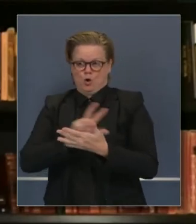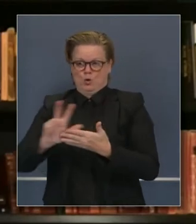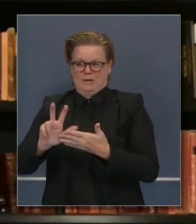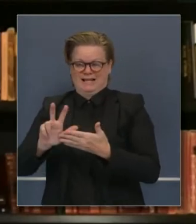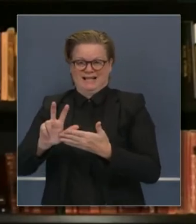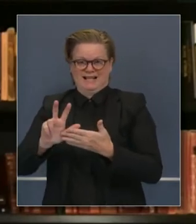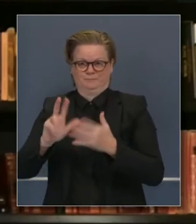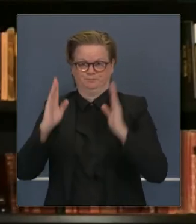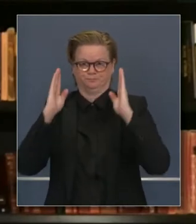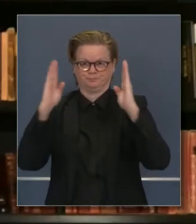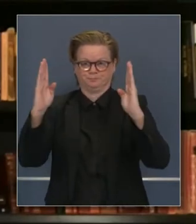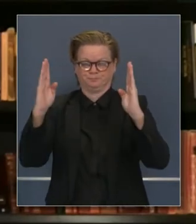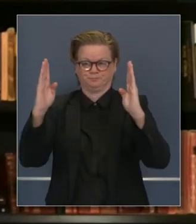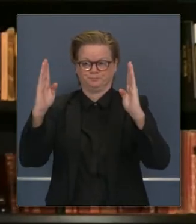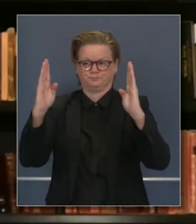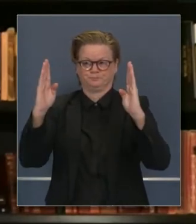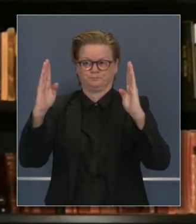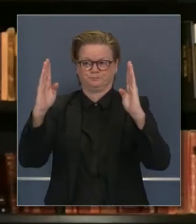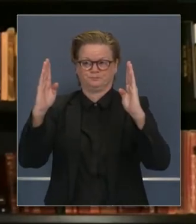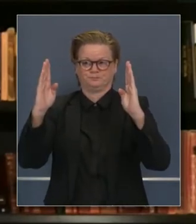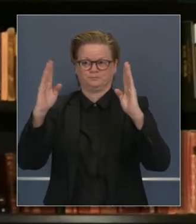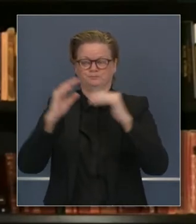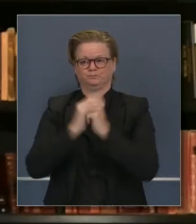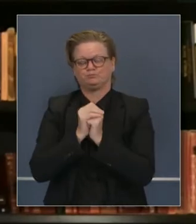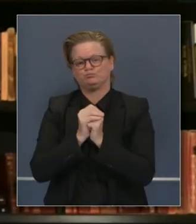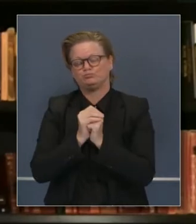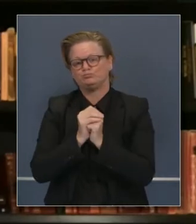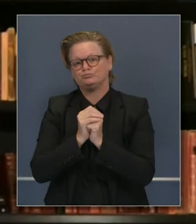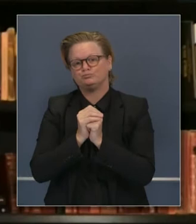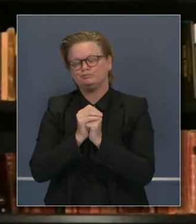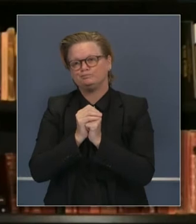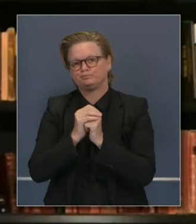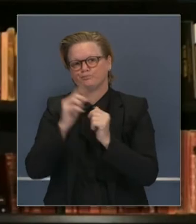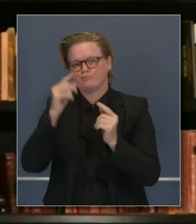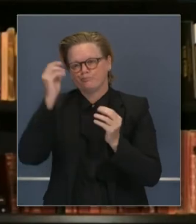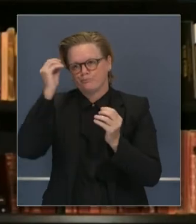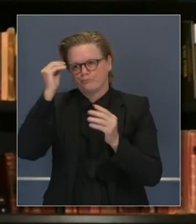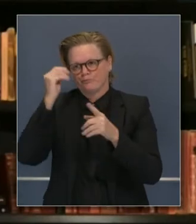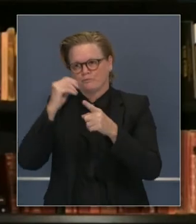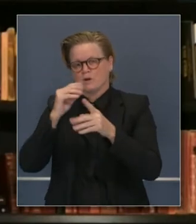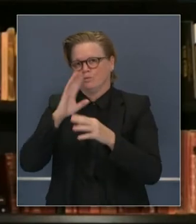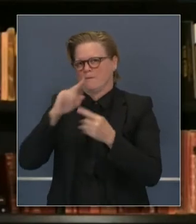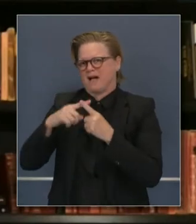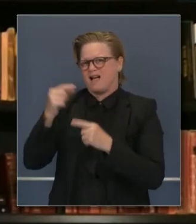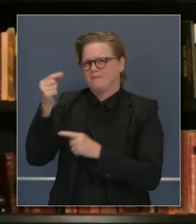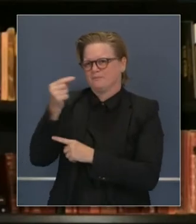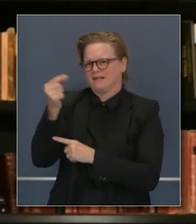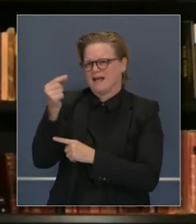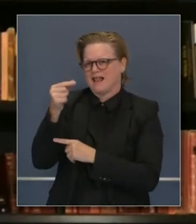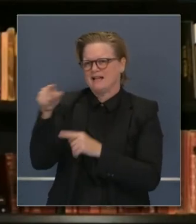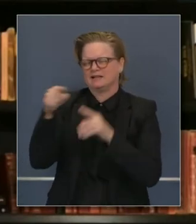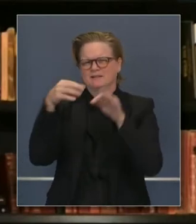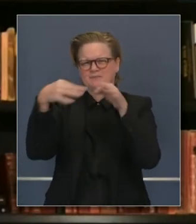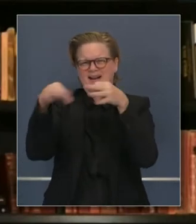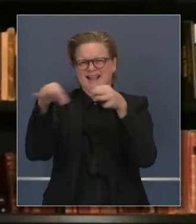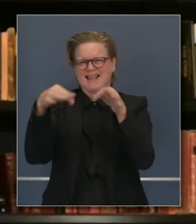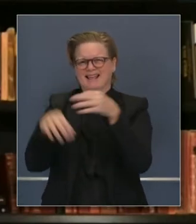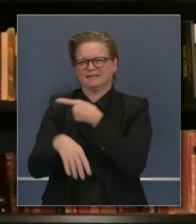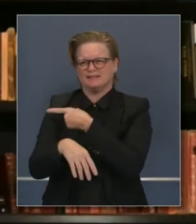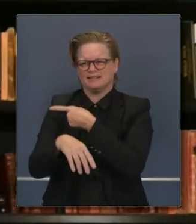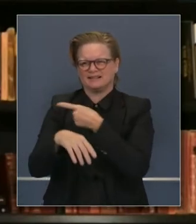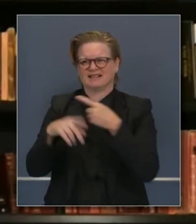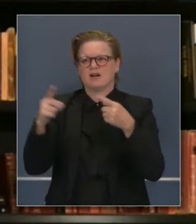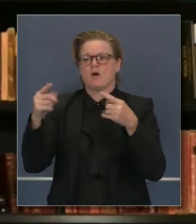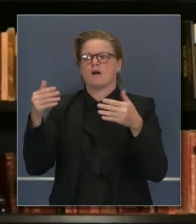semanas. También estaremos oyendo del doctor Gally en un momento de que estará contemplando